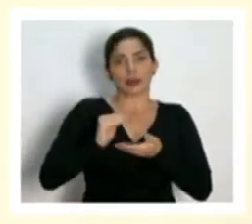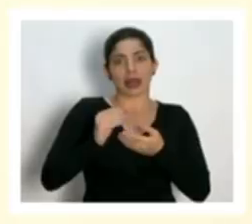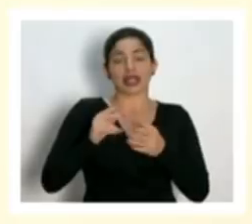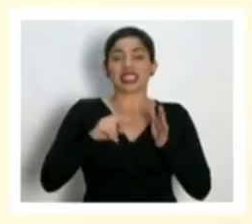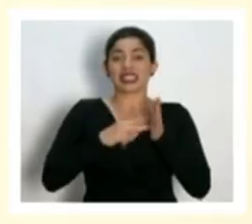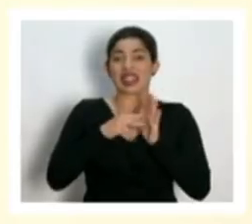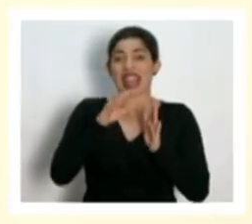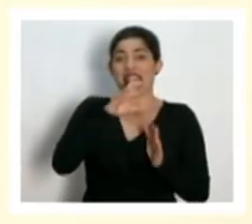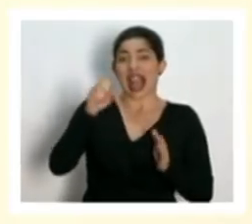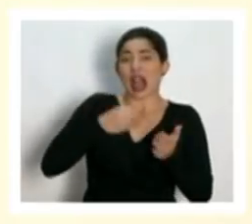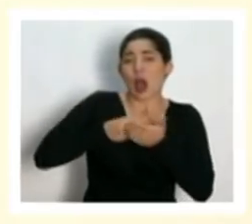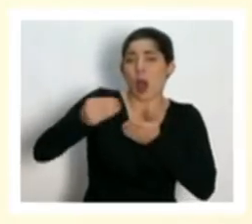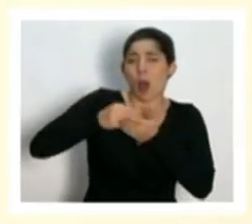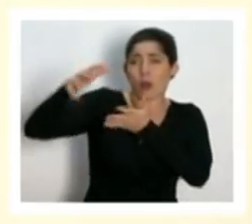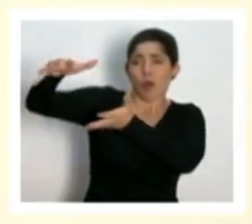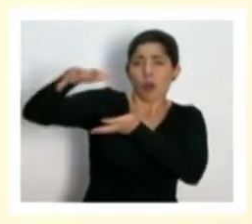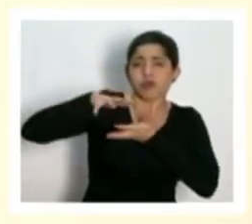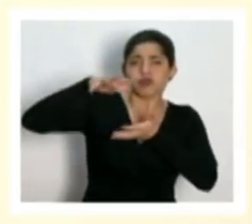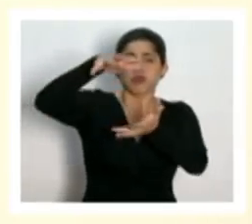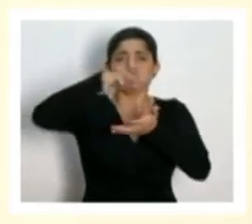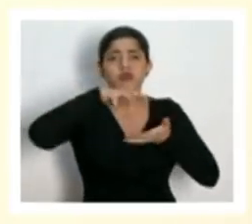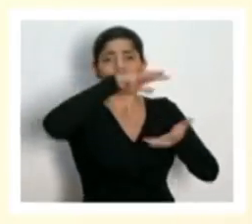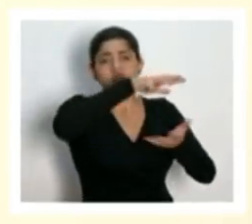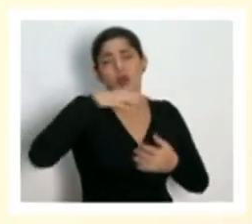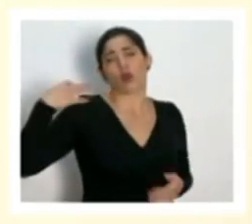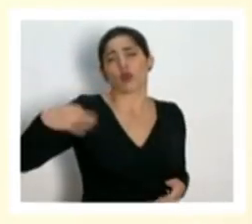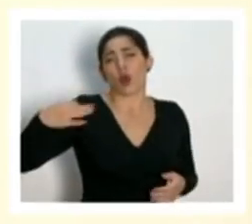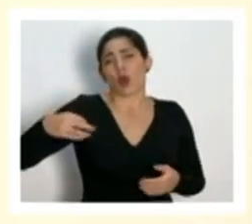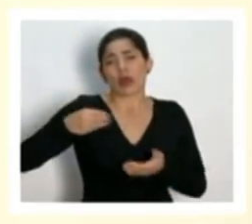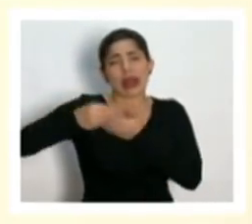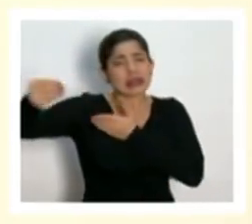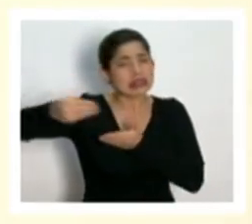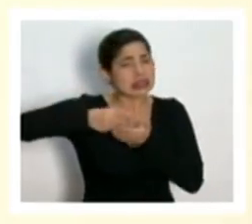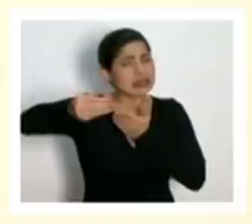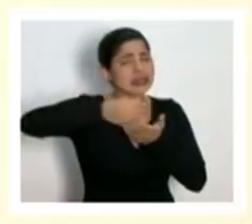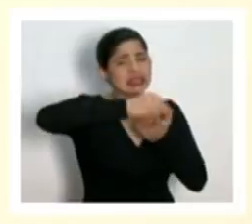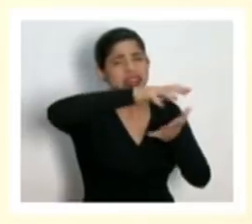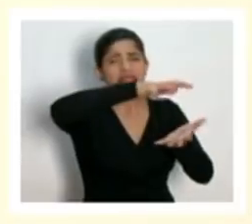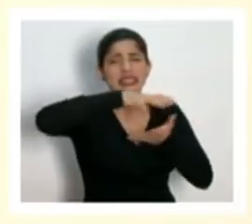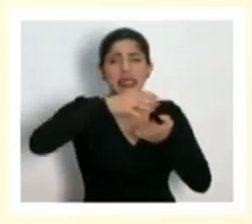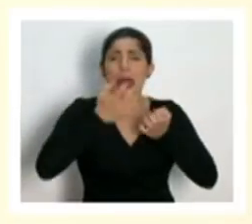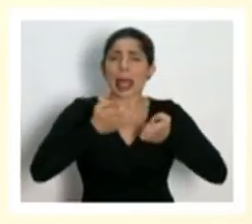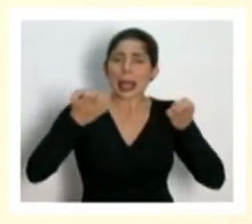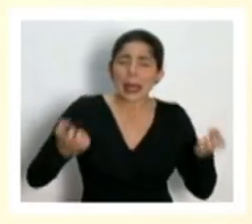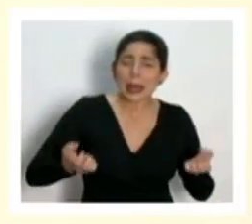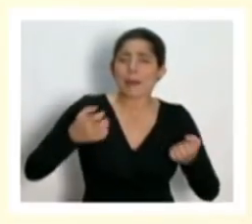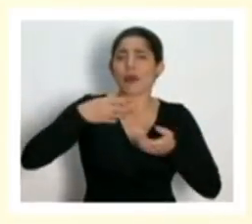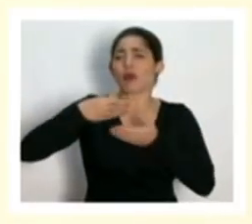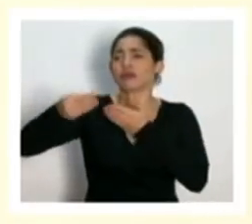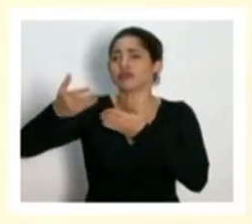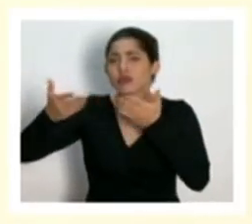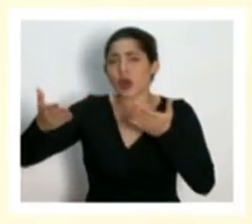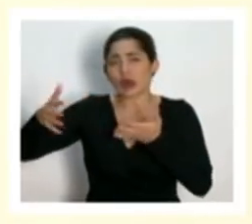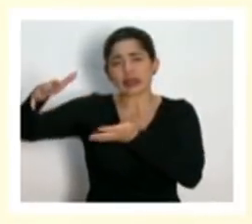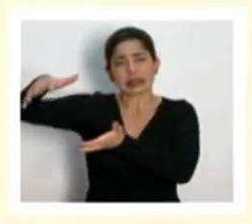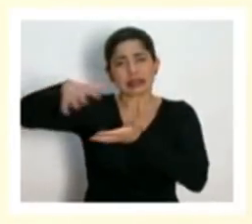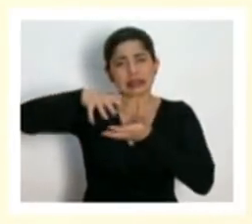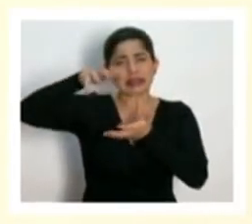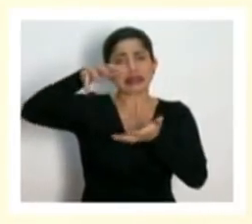haciendo compras muy importantes en estos días todos los días estamos comprando equipos insumos muy digamos